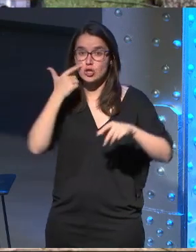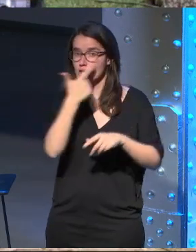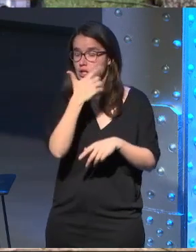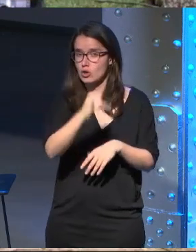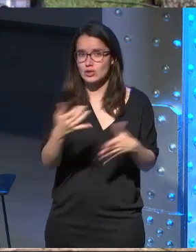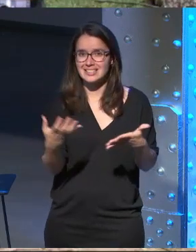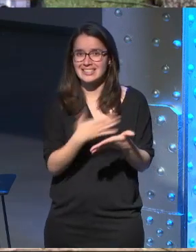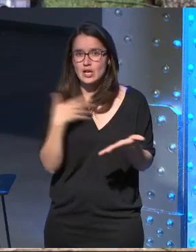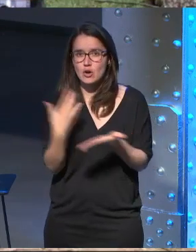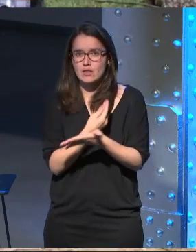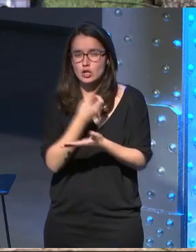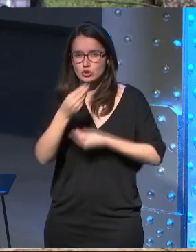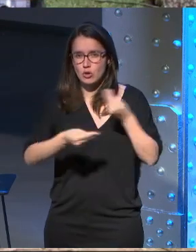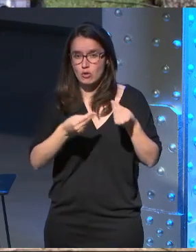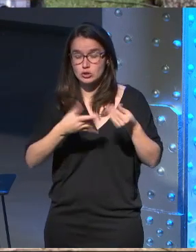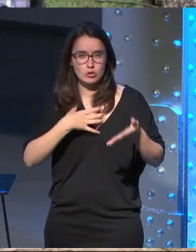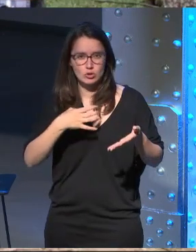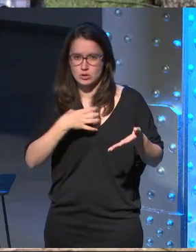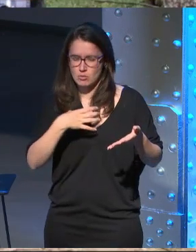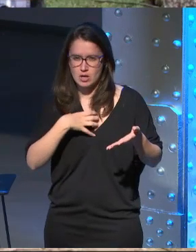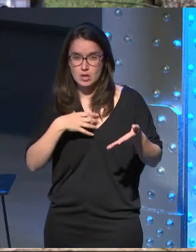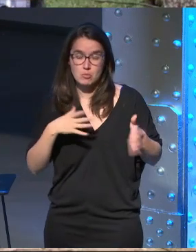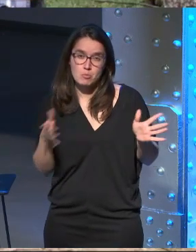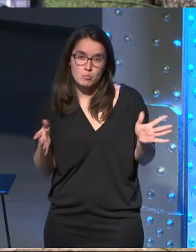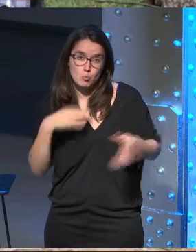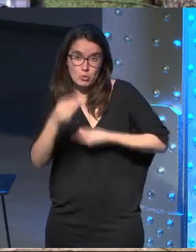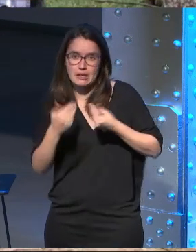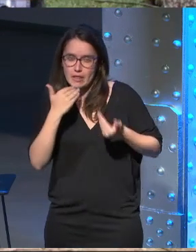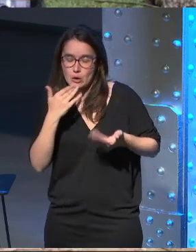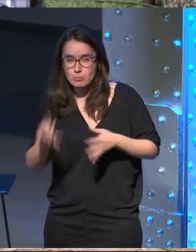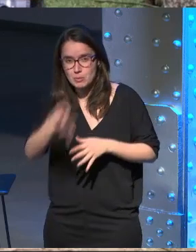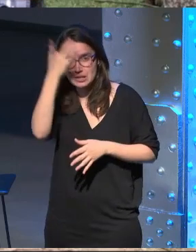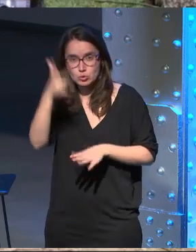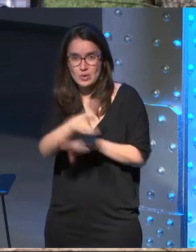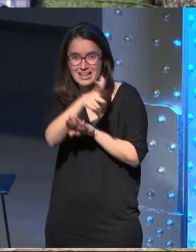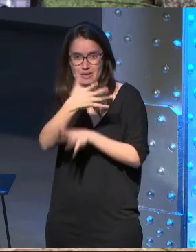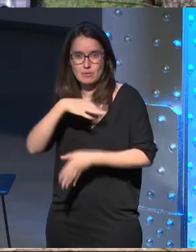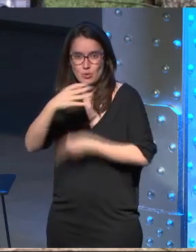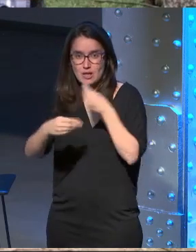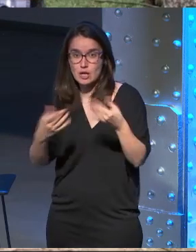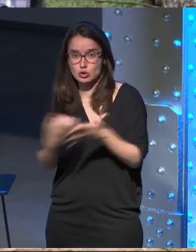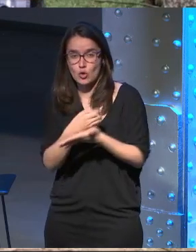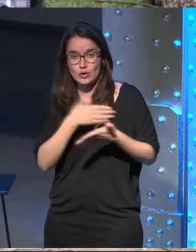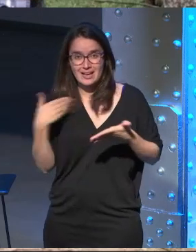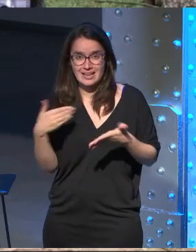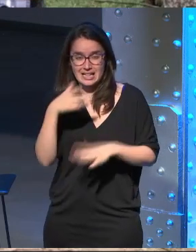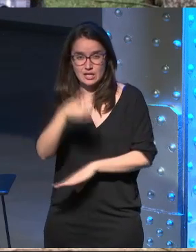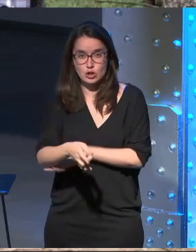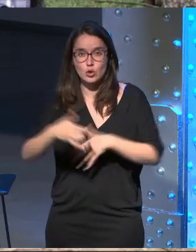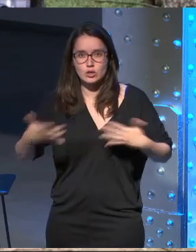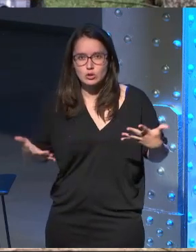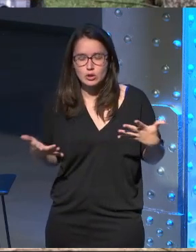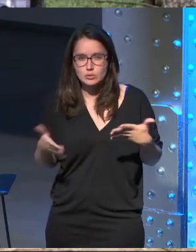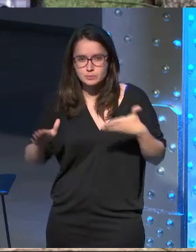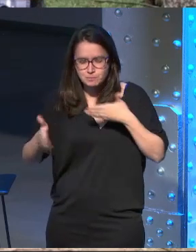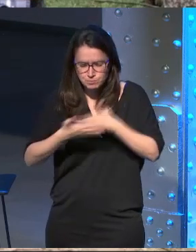hacer todo esto y le dijimos eso no se puede con el hardware y dice pues haz algo e inventamos una cámara que podía hacer todo lo que él quería entonces me